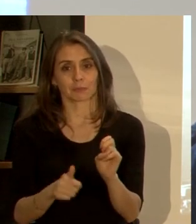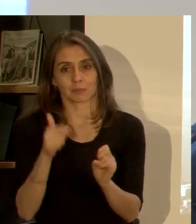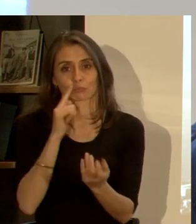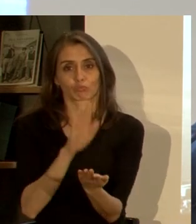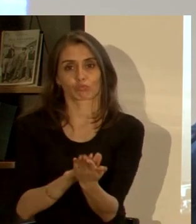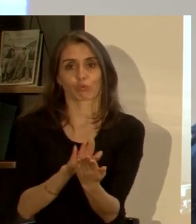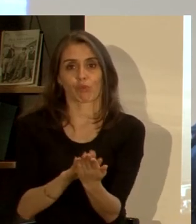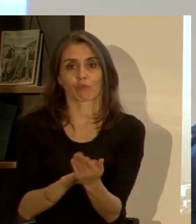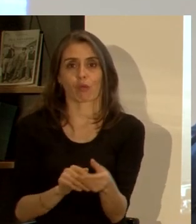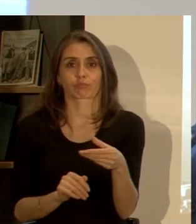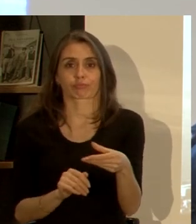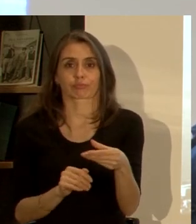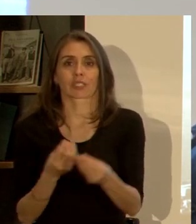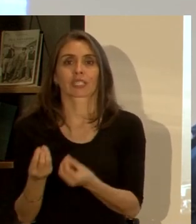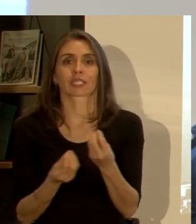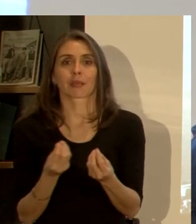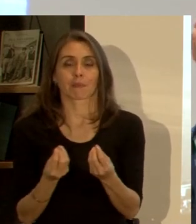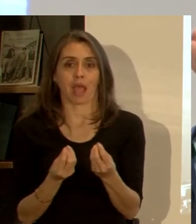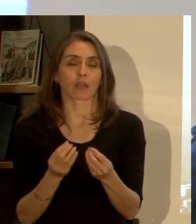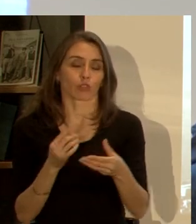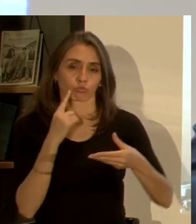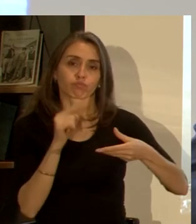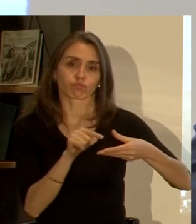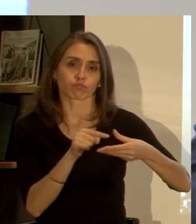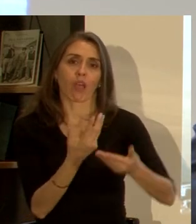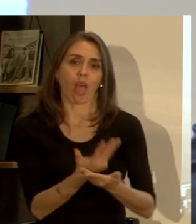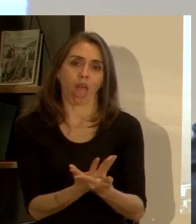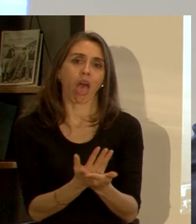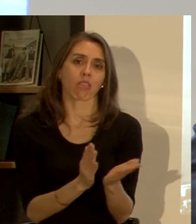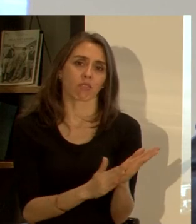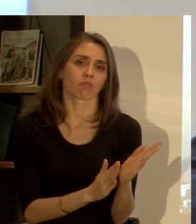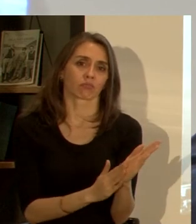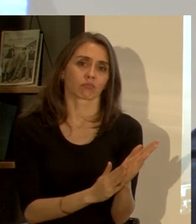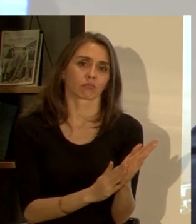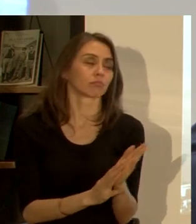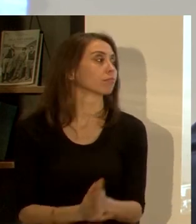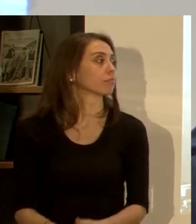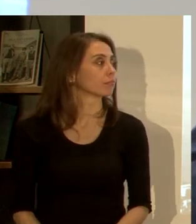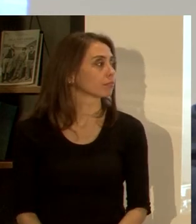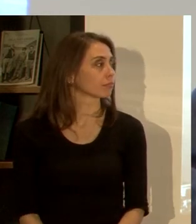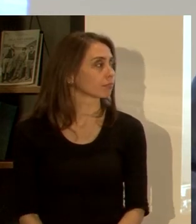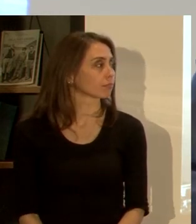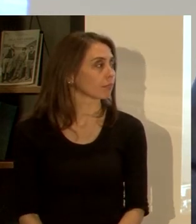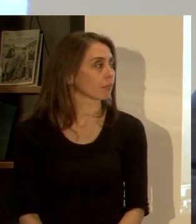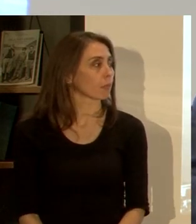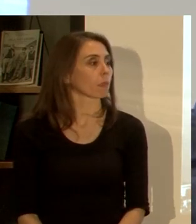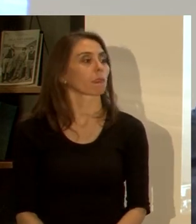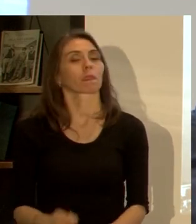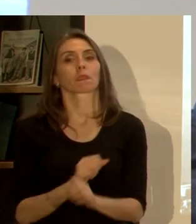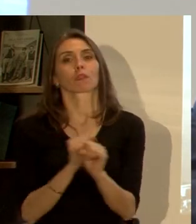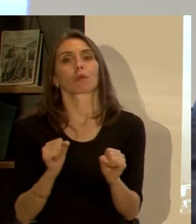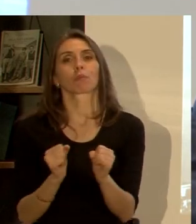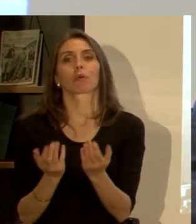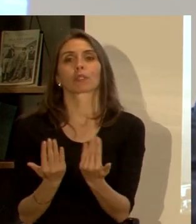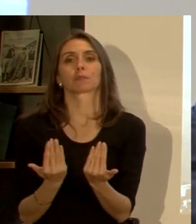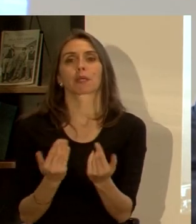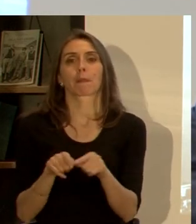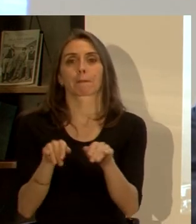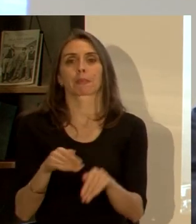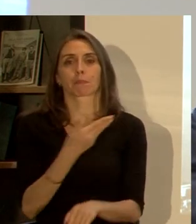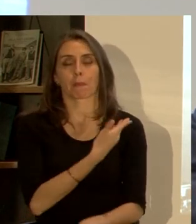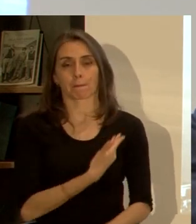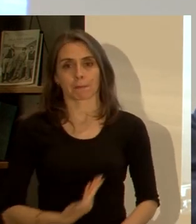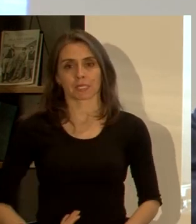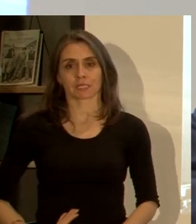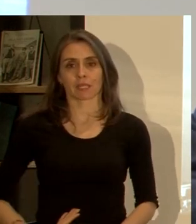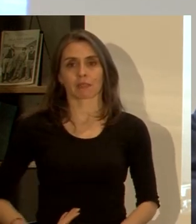evidencia también de lo que está pasando es contundente es simplemente ilustrarse pero uno no puede esperar lo mismo de un presidente